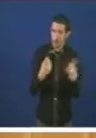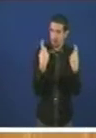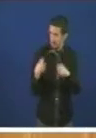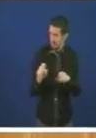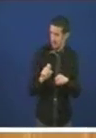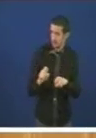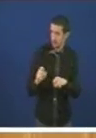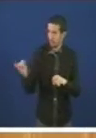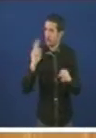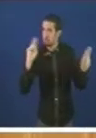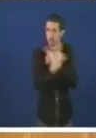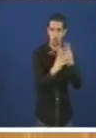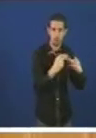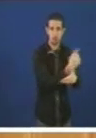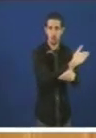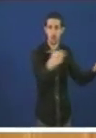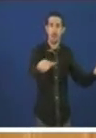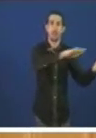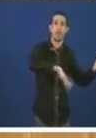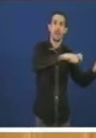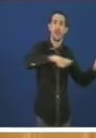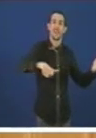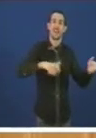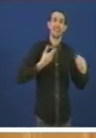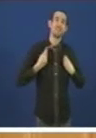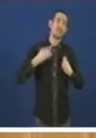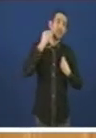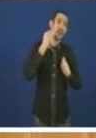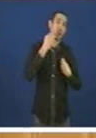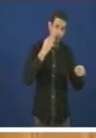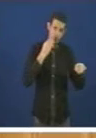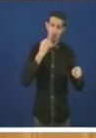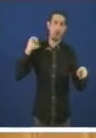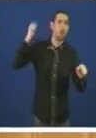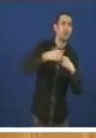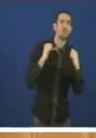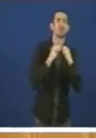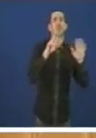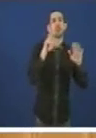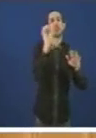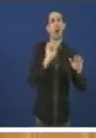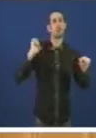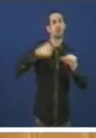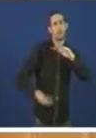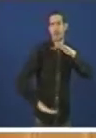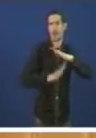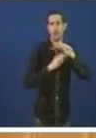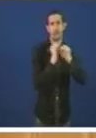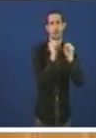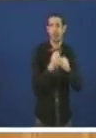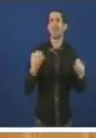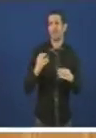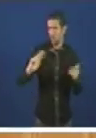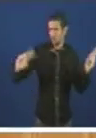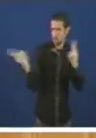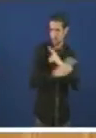a sociedade diganlle a comarca de Ferrol que leva 28 anos penalizada ese cambio é de